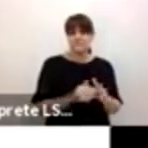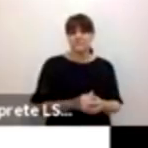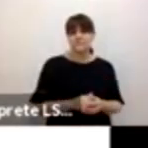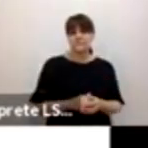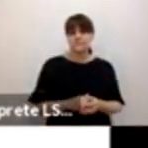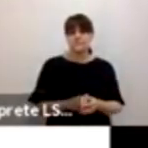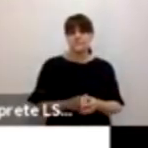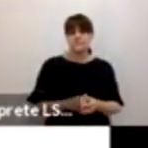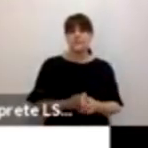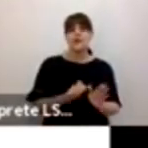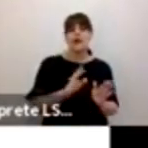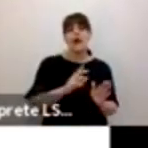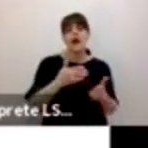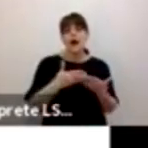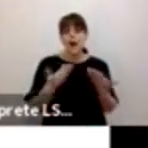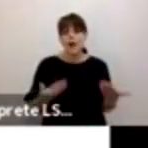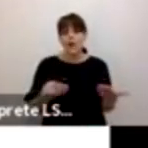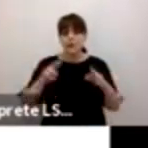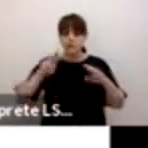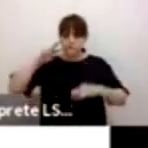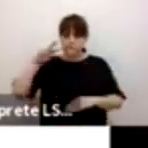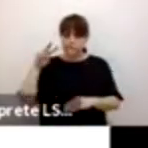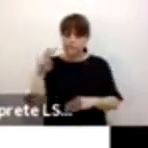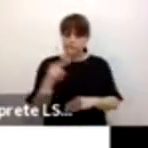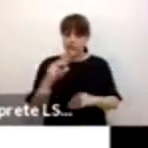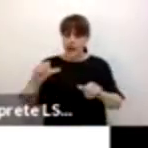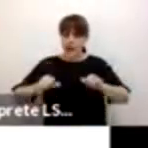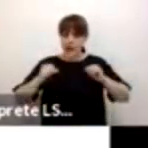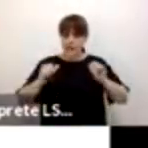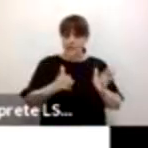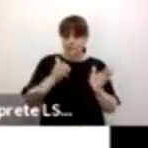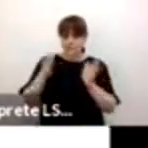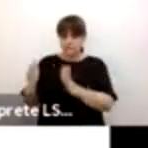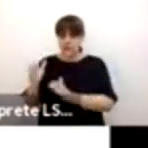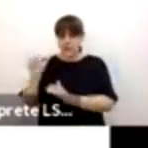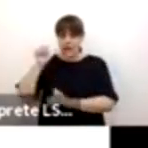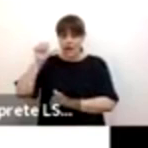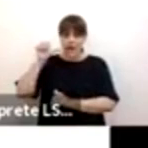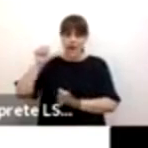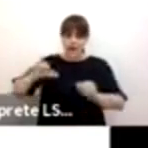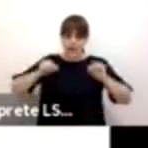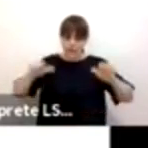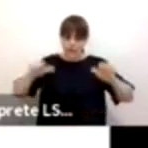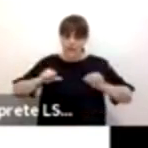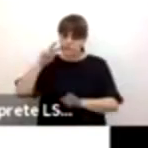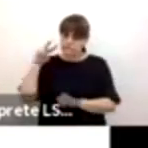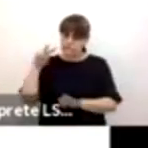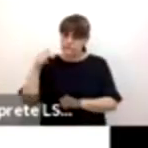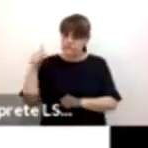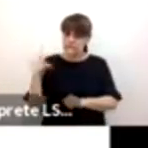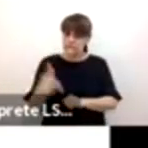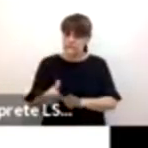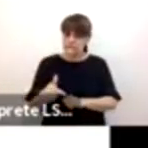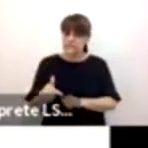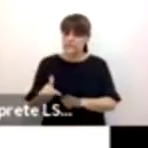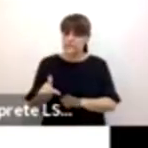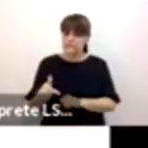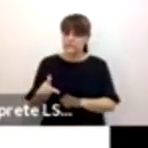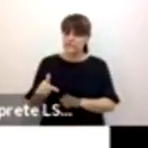concentramos en la población adolescente, pues también podemos identificar ahí un importante